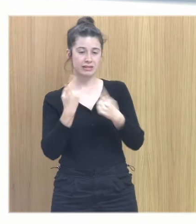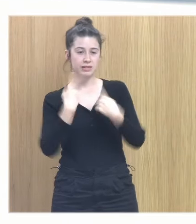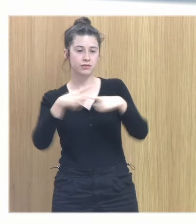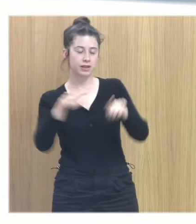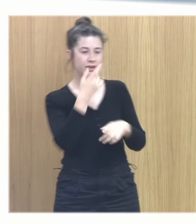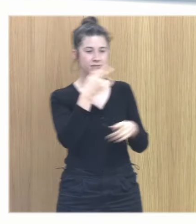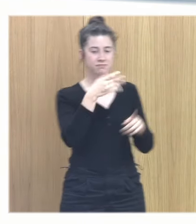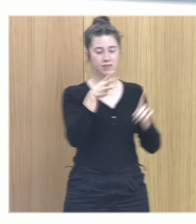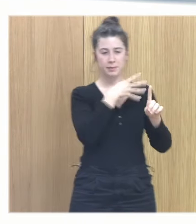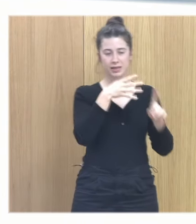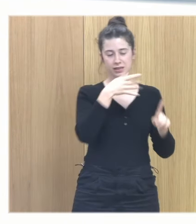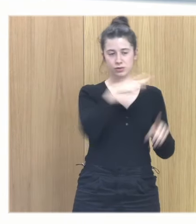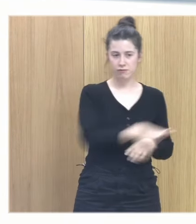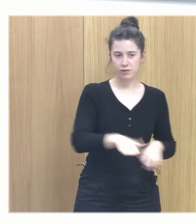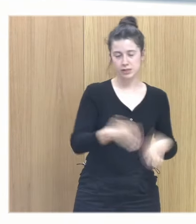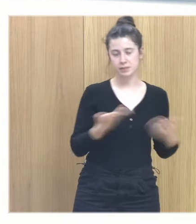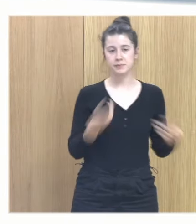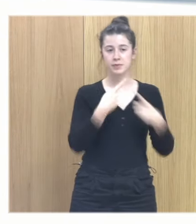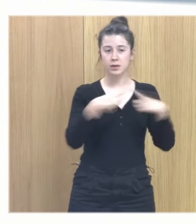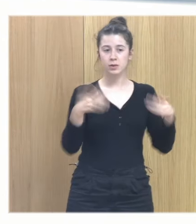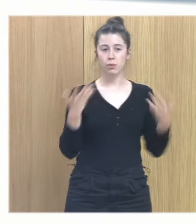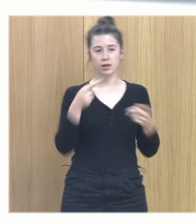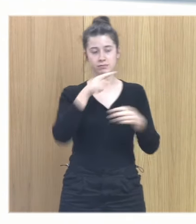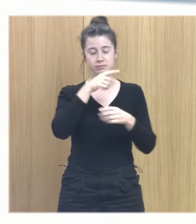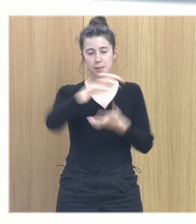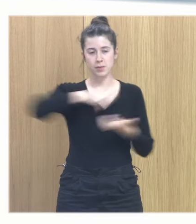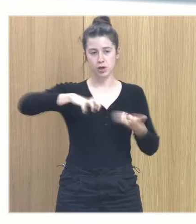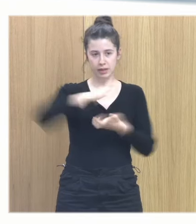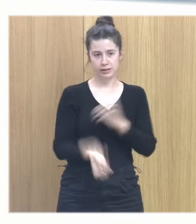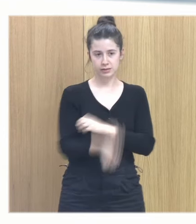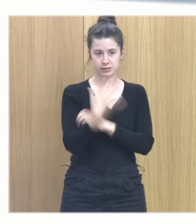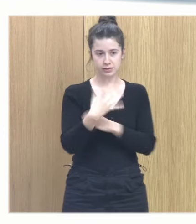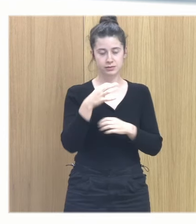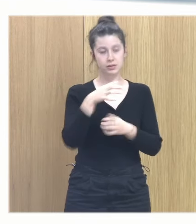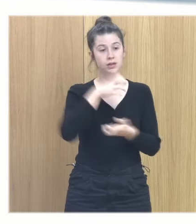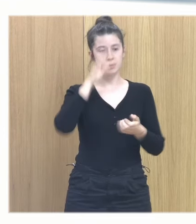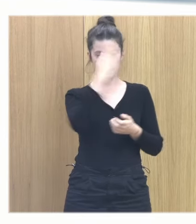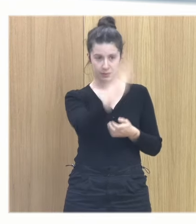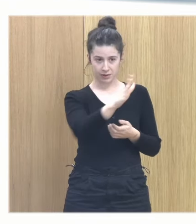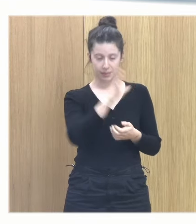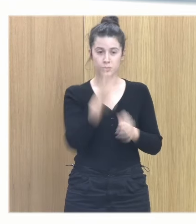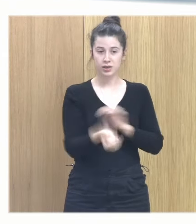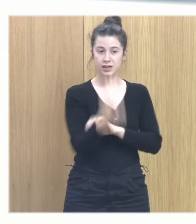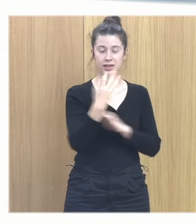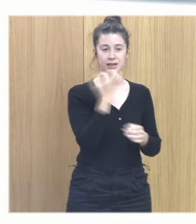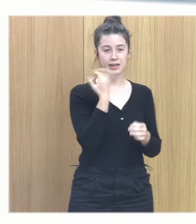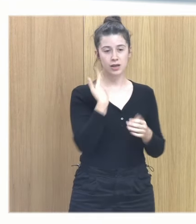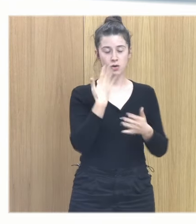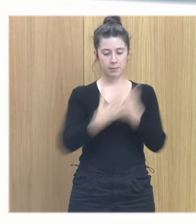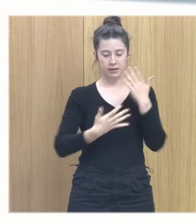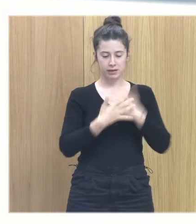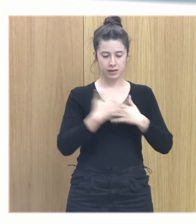Que esto también es muy interesante. Que genera una ambivalencia. Genera una ambivalencia porque genera una mezcla de sensaciones